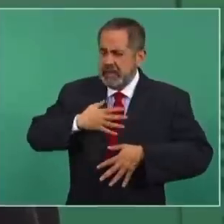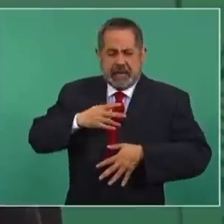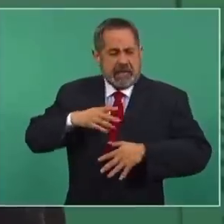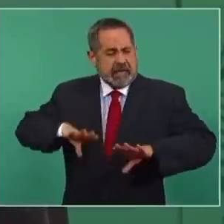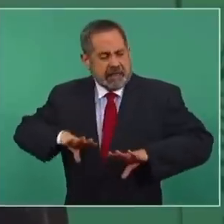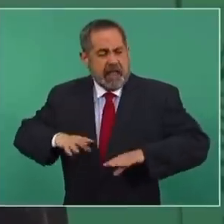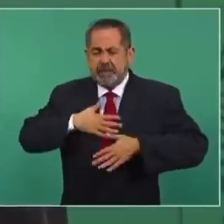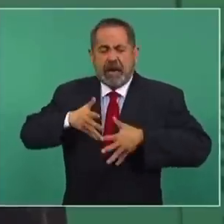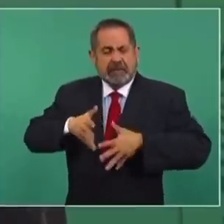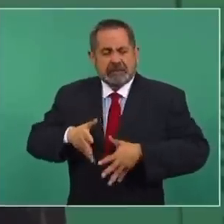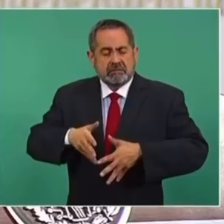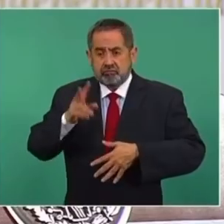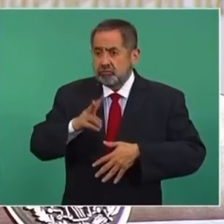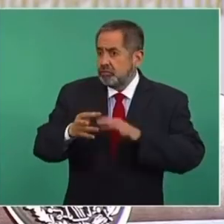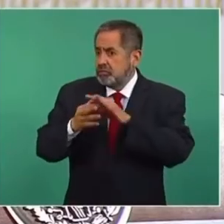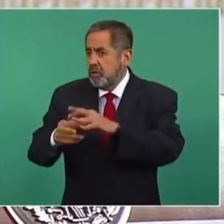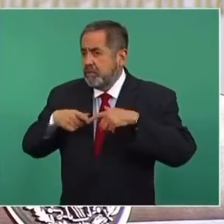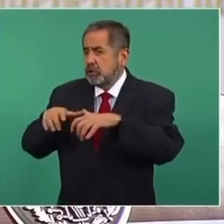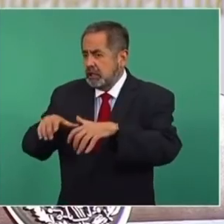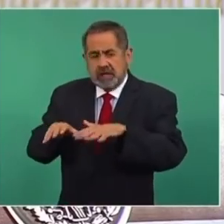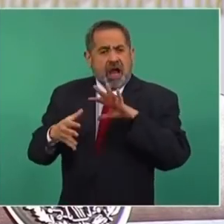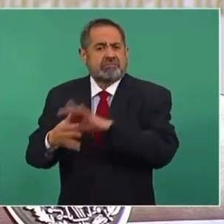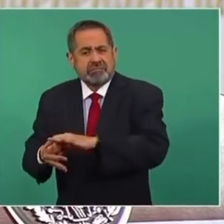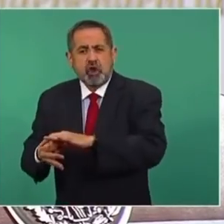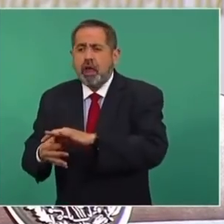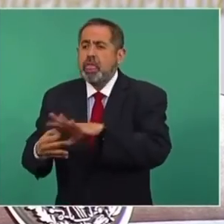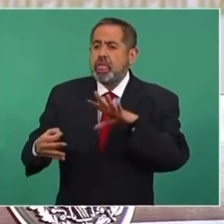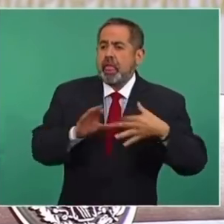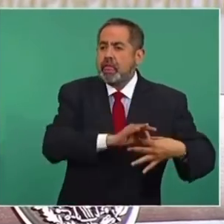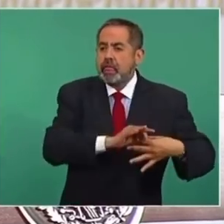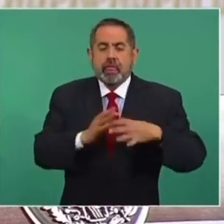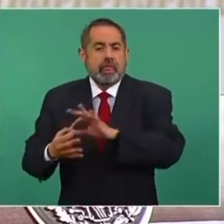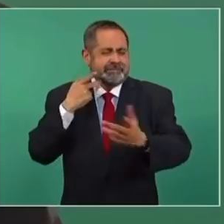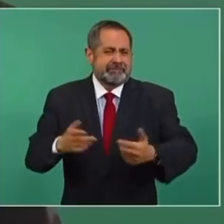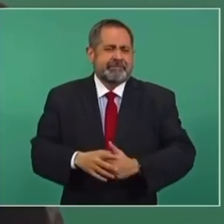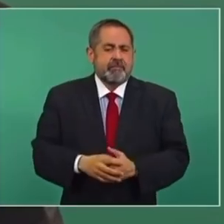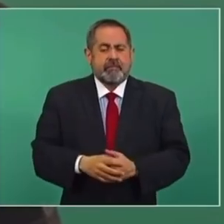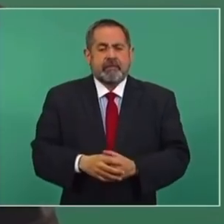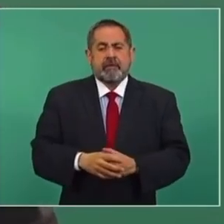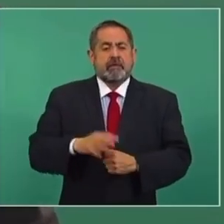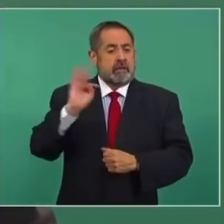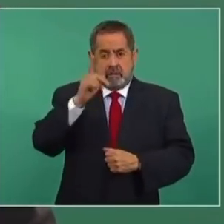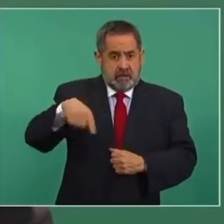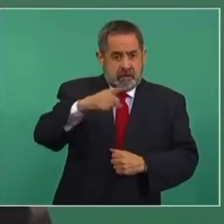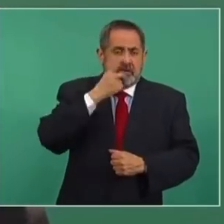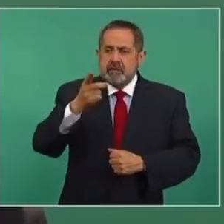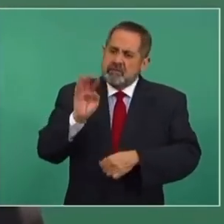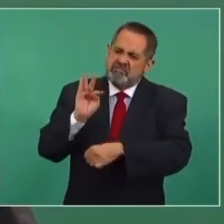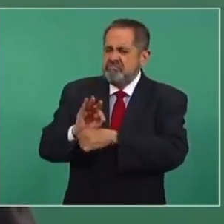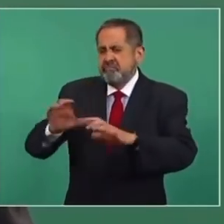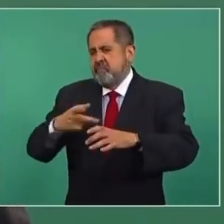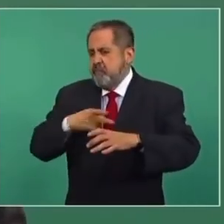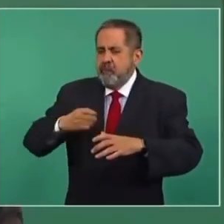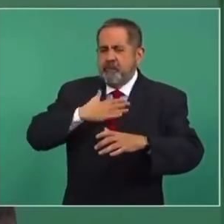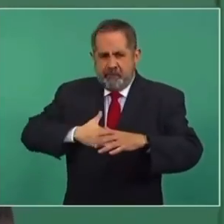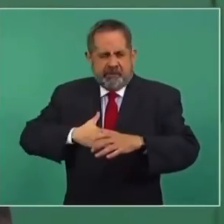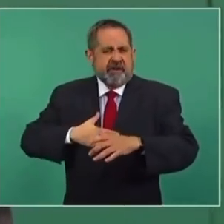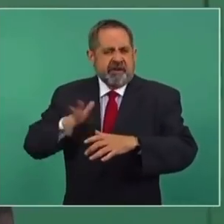en la izquierda. Y la política es representar algo y a alguien. Si se pronuncian en favor de los pobres y de la justicia,